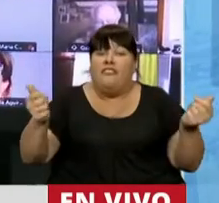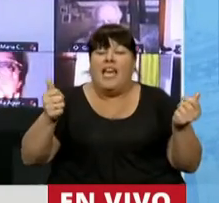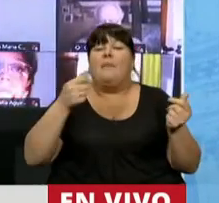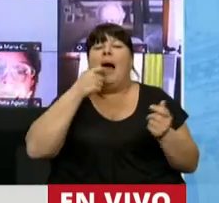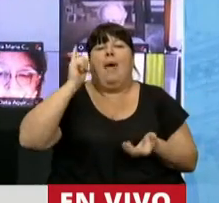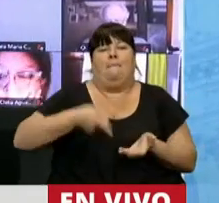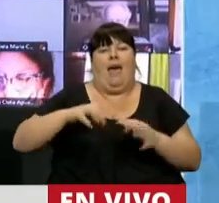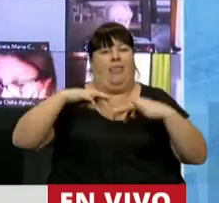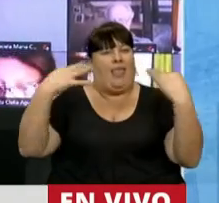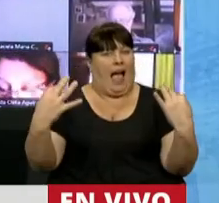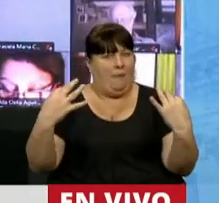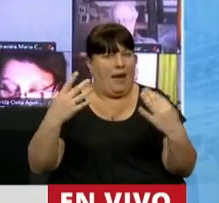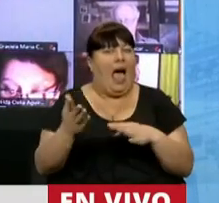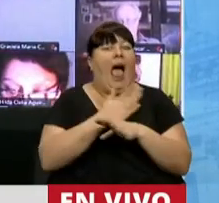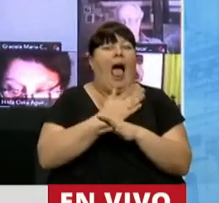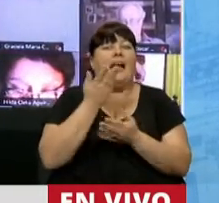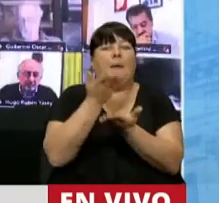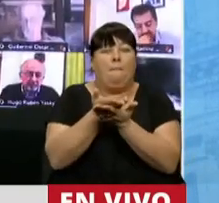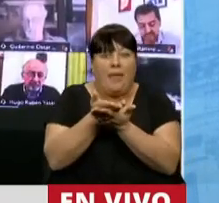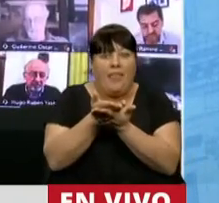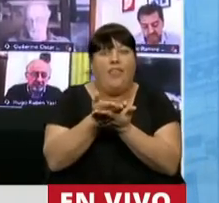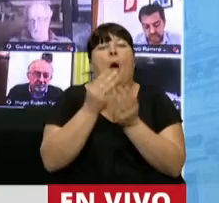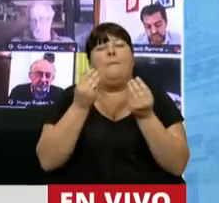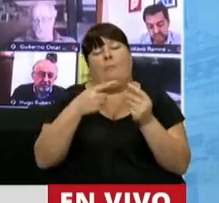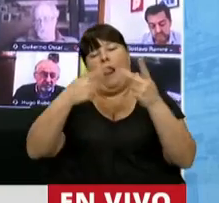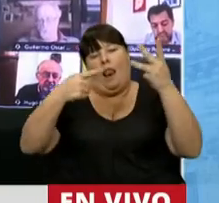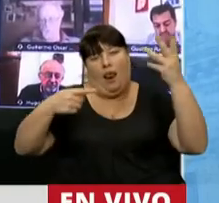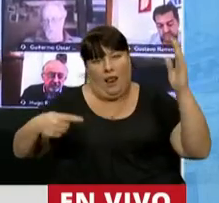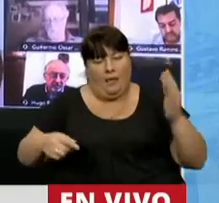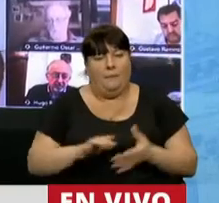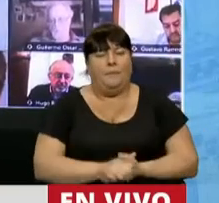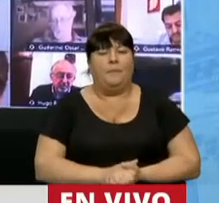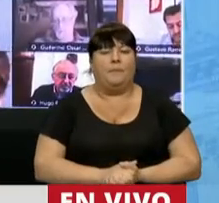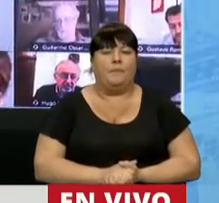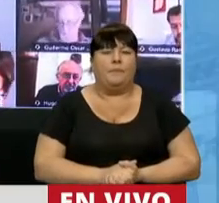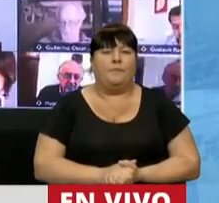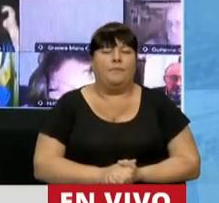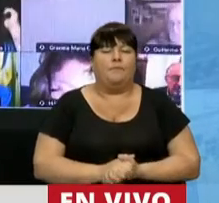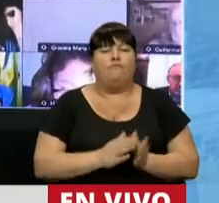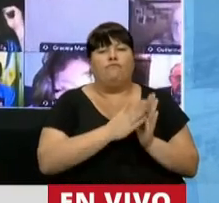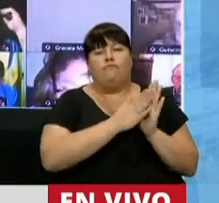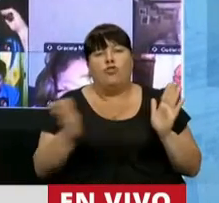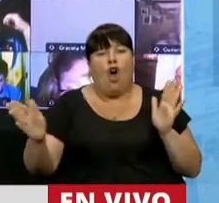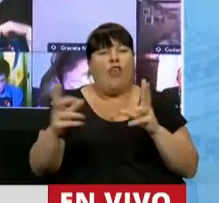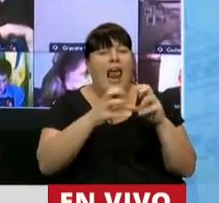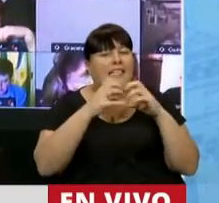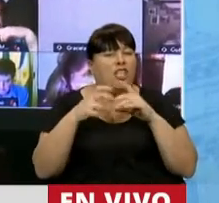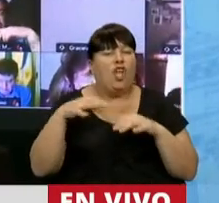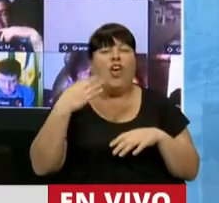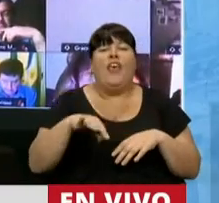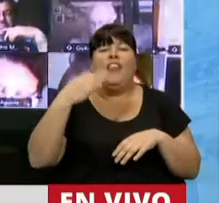resolución de la Cámara previa moción de orden a tal efecto, etcétera, etcétera. El desarrollo de una sesión debe